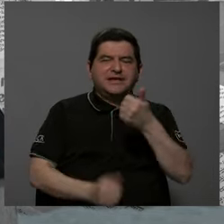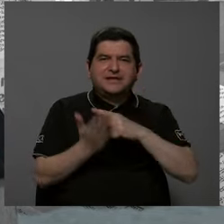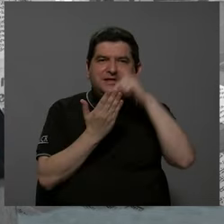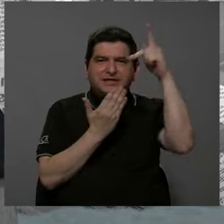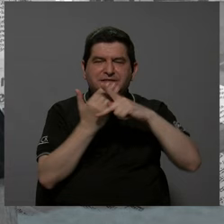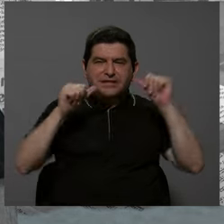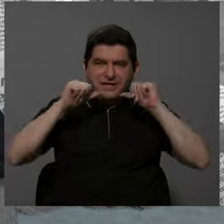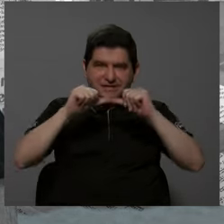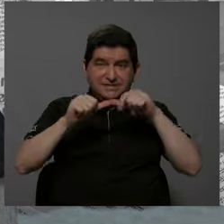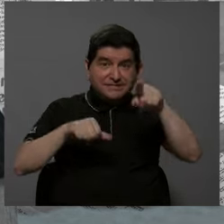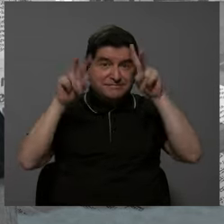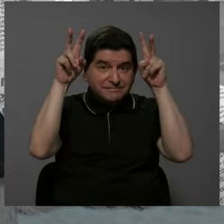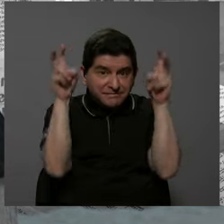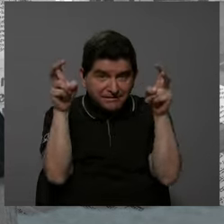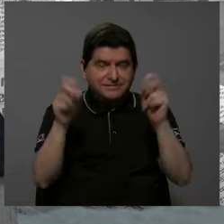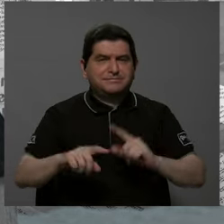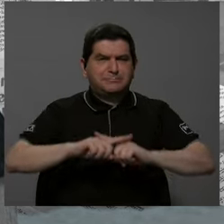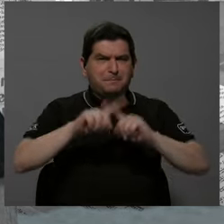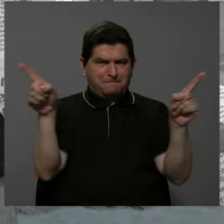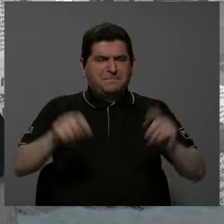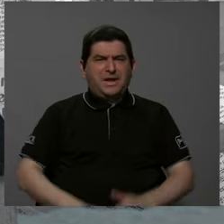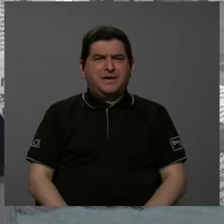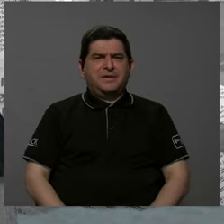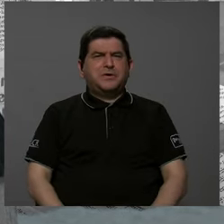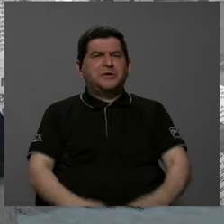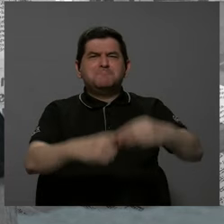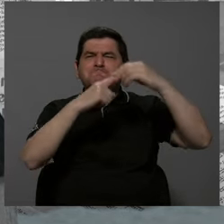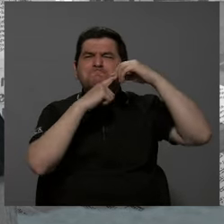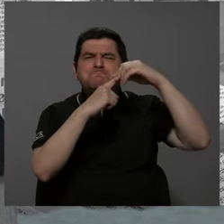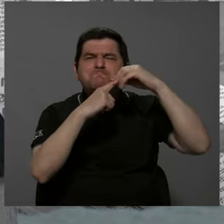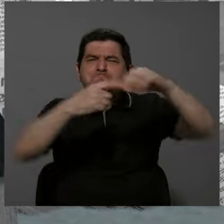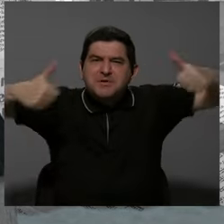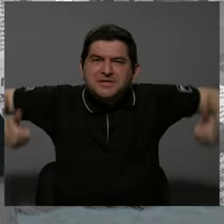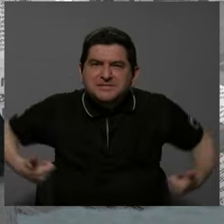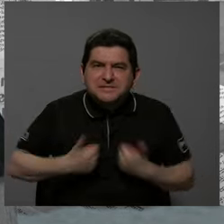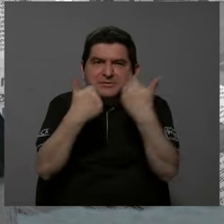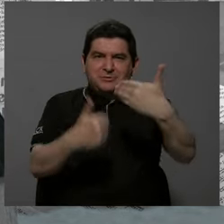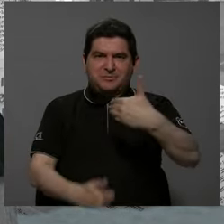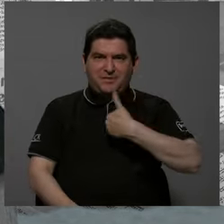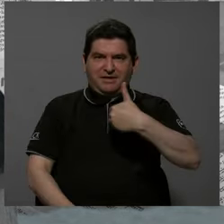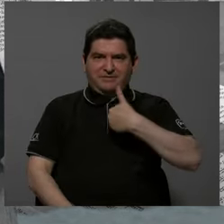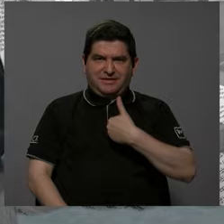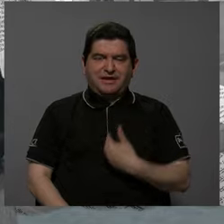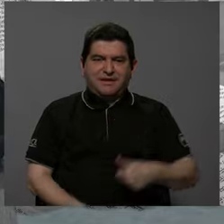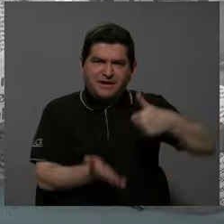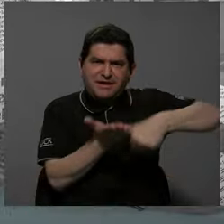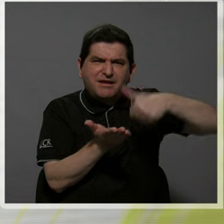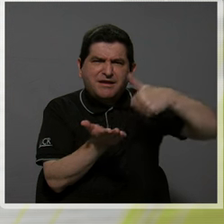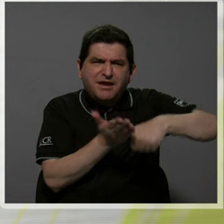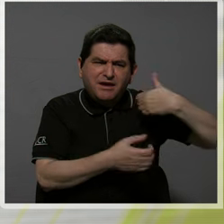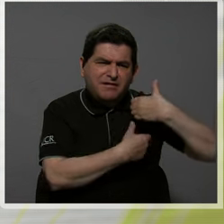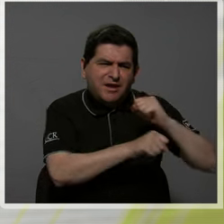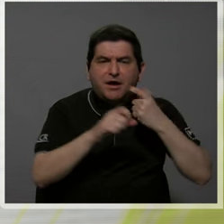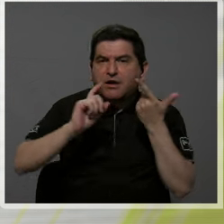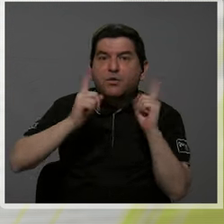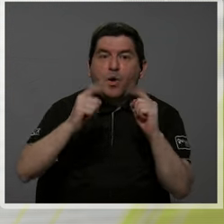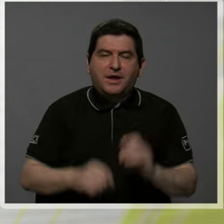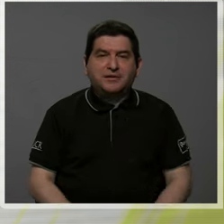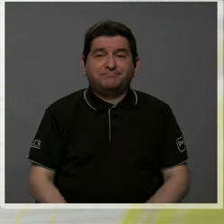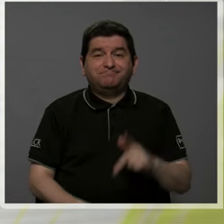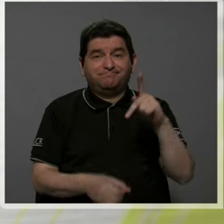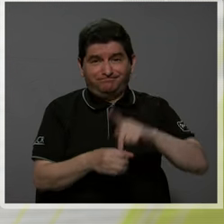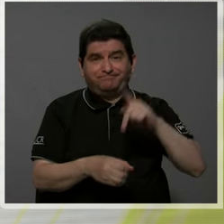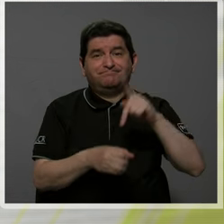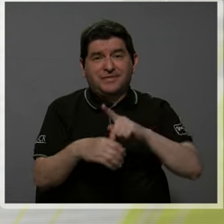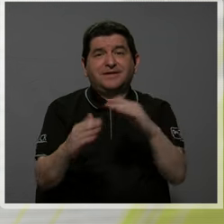seguidos sobre ese tema. Pero ¿cuál es el mayor desafío que se tiene ante estas elecciones? La participación